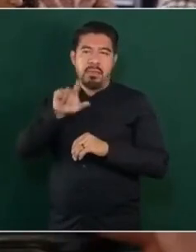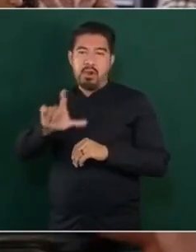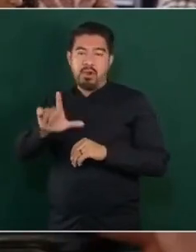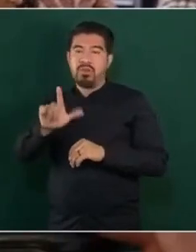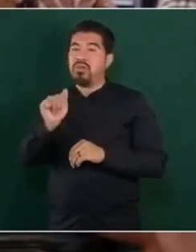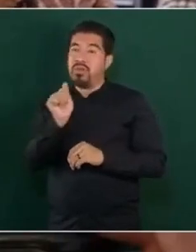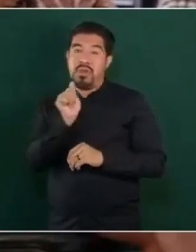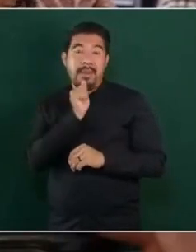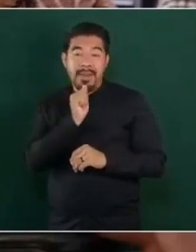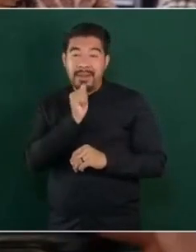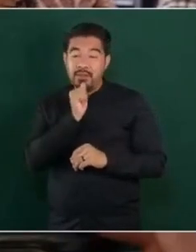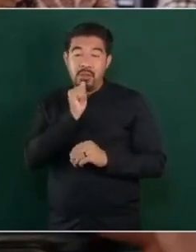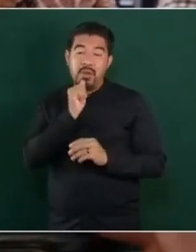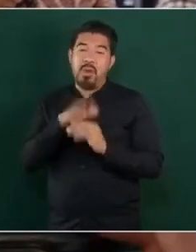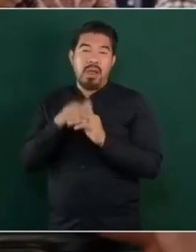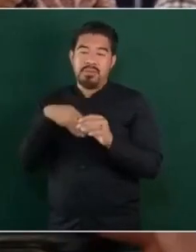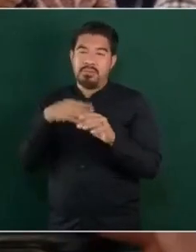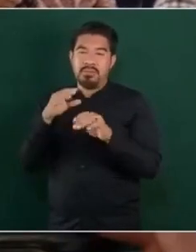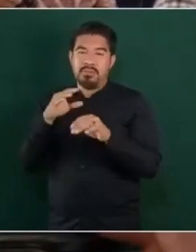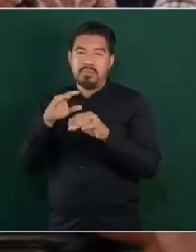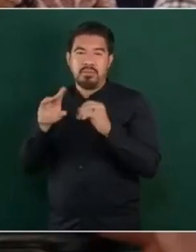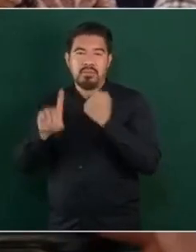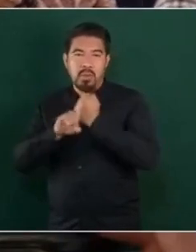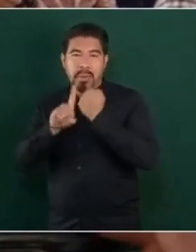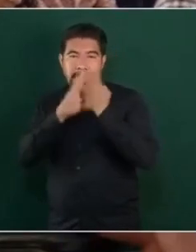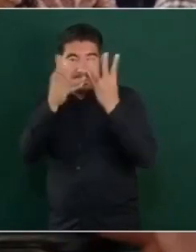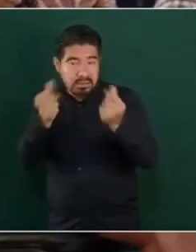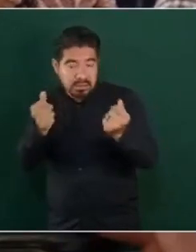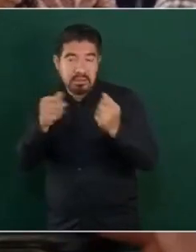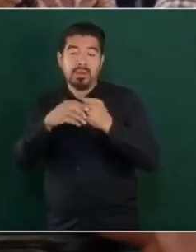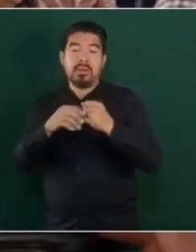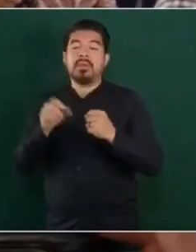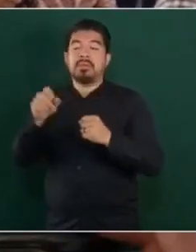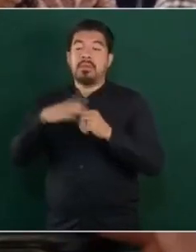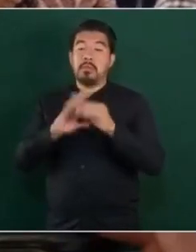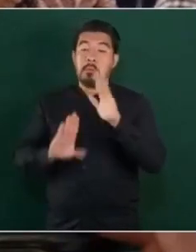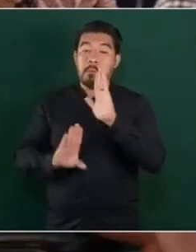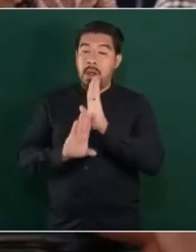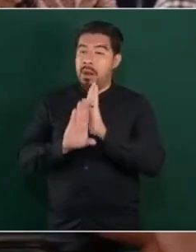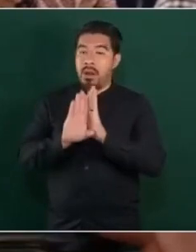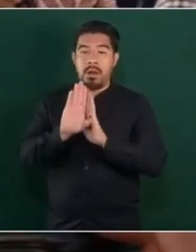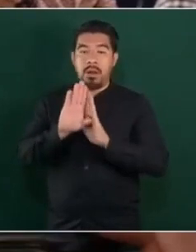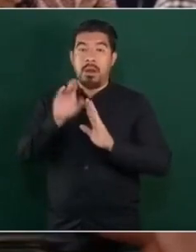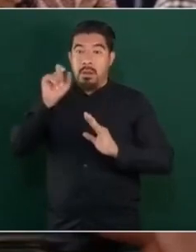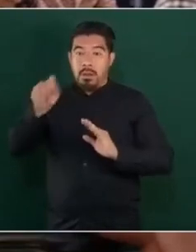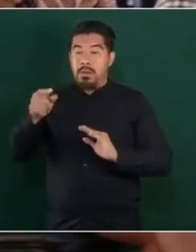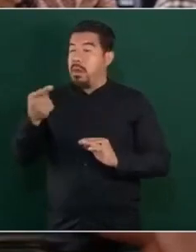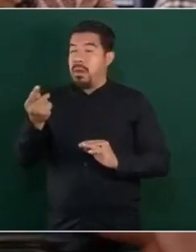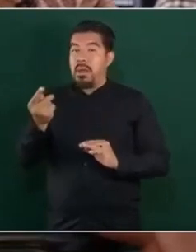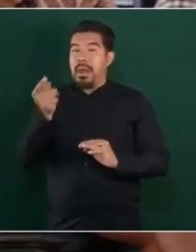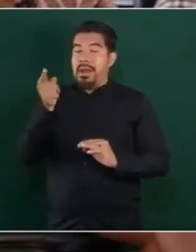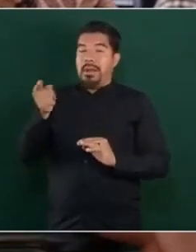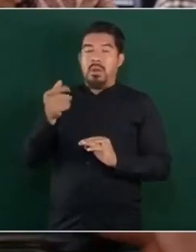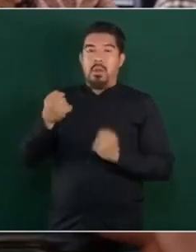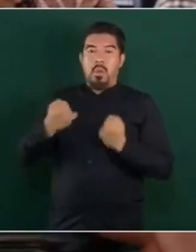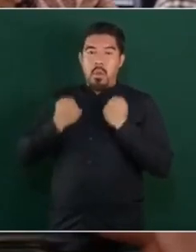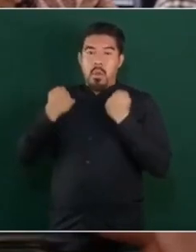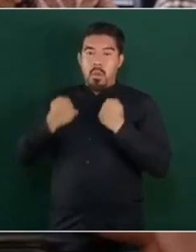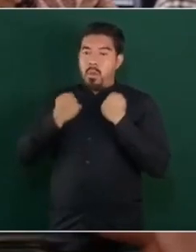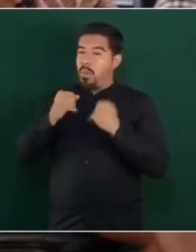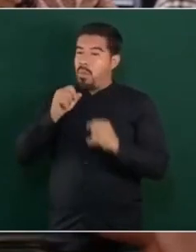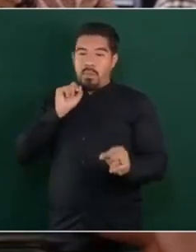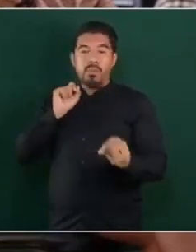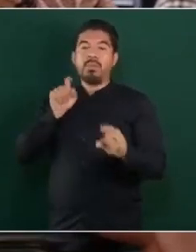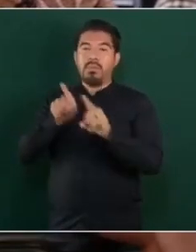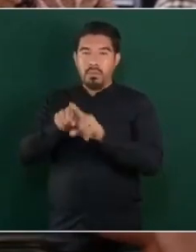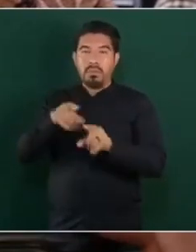solución, ni avanza. Y este joven tiene mucho miedo porque incluso sigue habiendo el tema